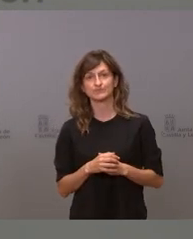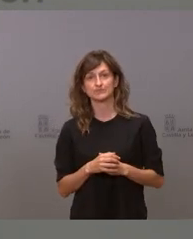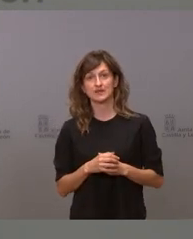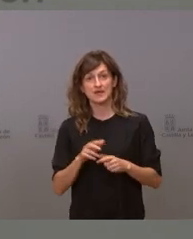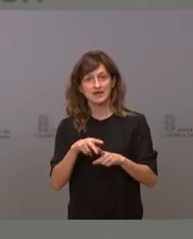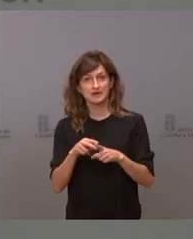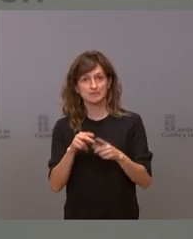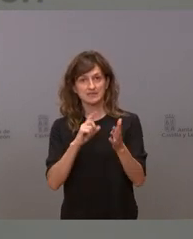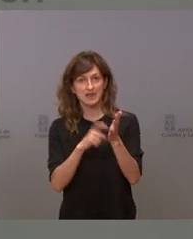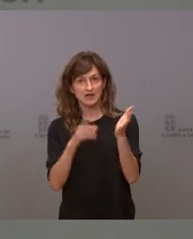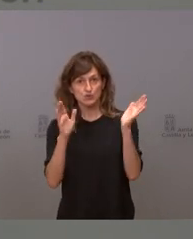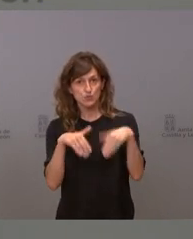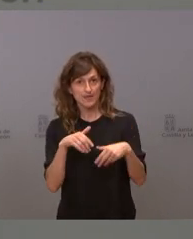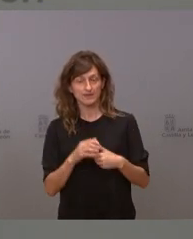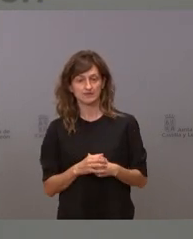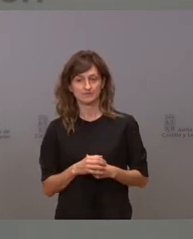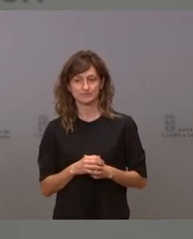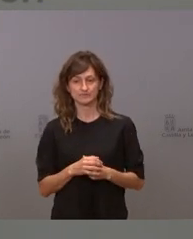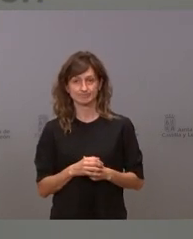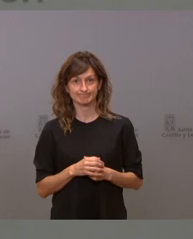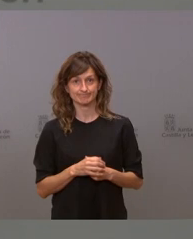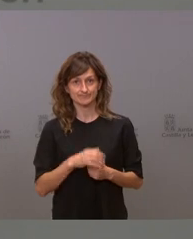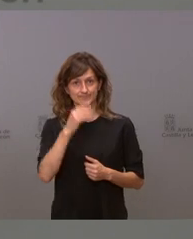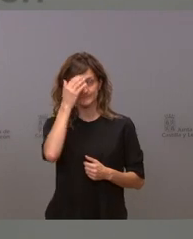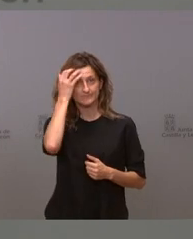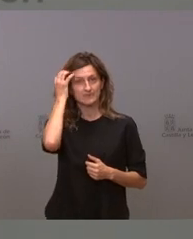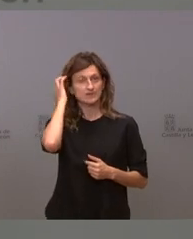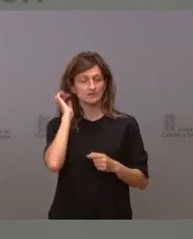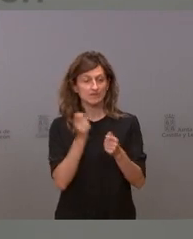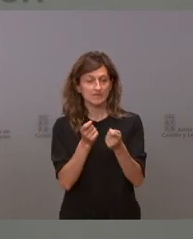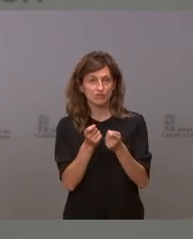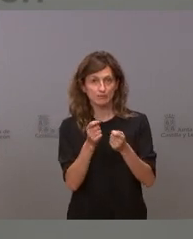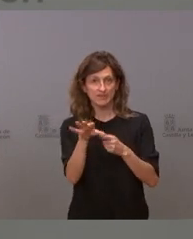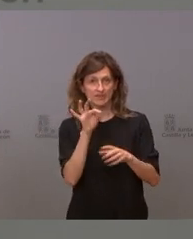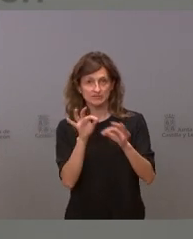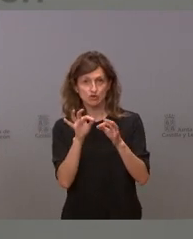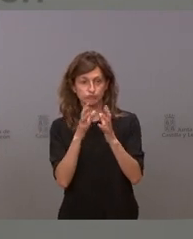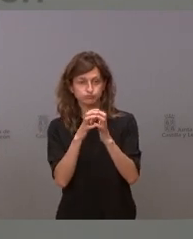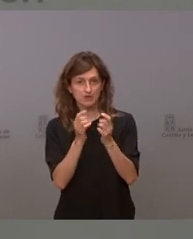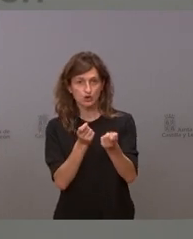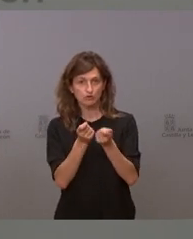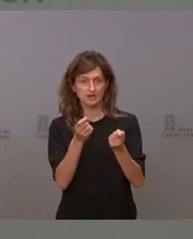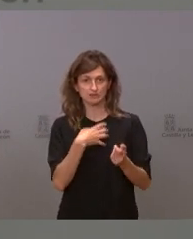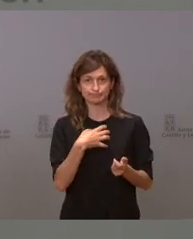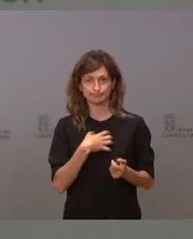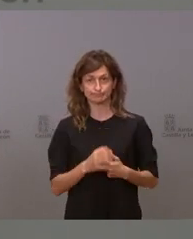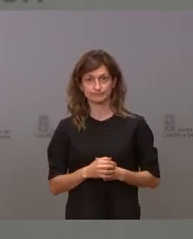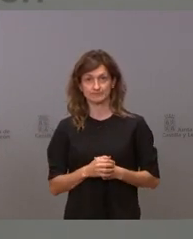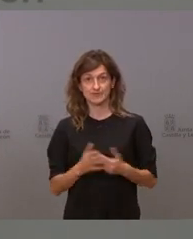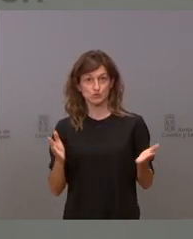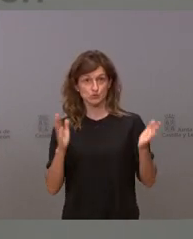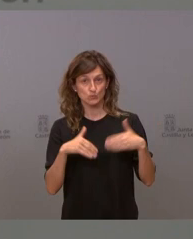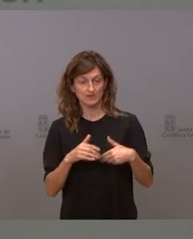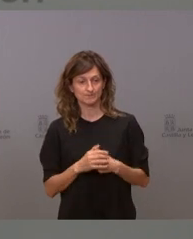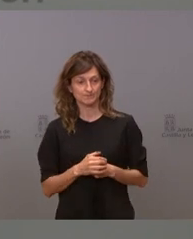herramientas no hay una manera de coordinar las decisiones y tenemos esta situación